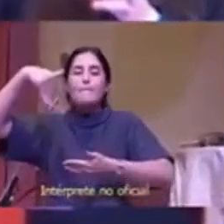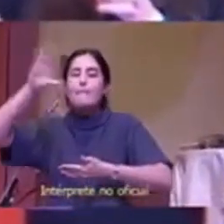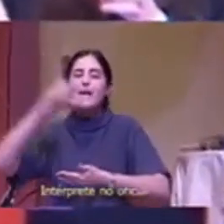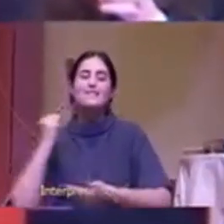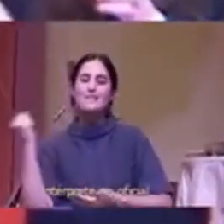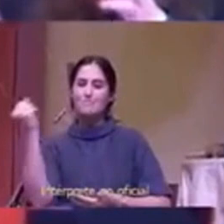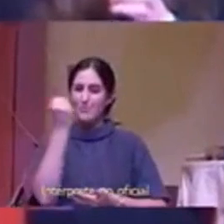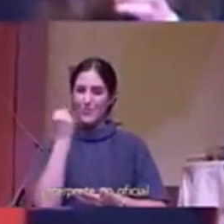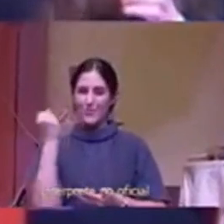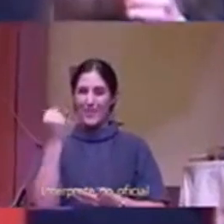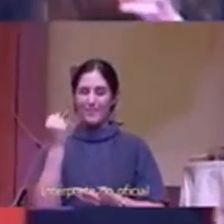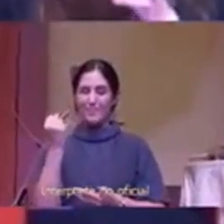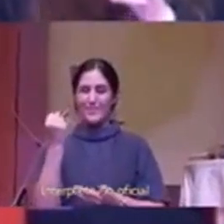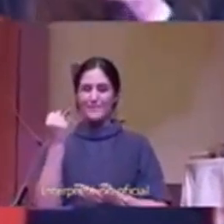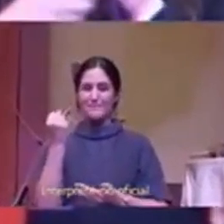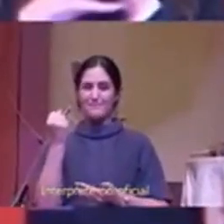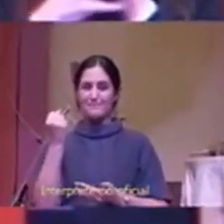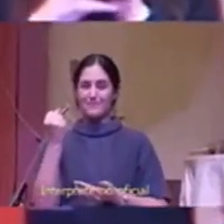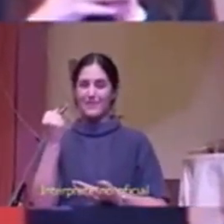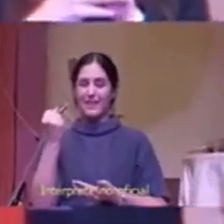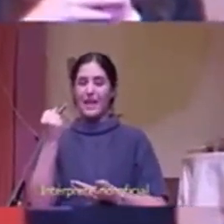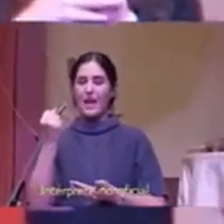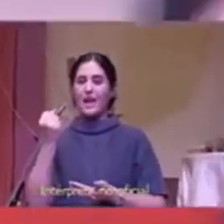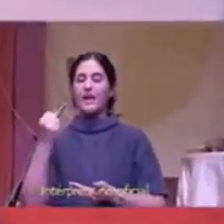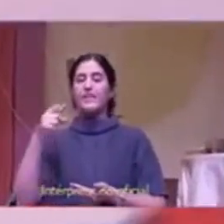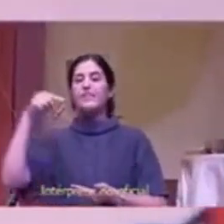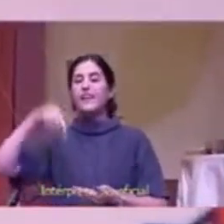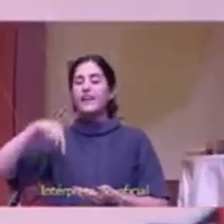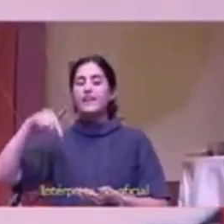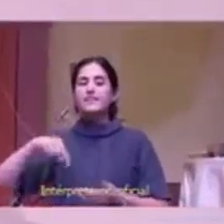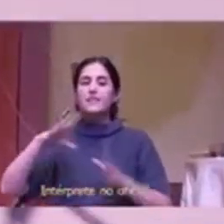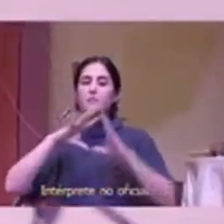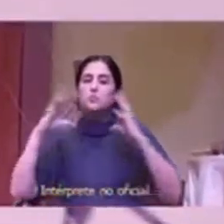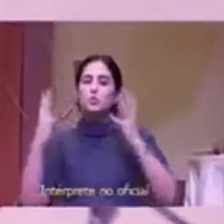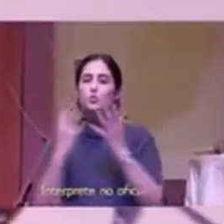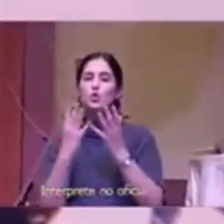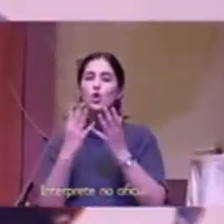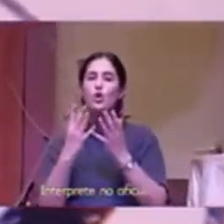cuadrado detrás de un púlpito y un aula que entrena